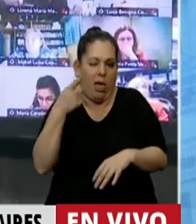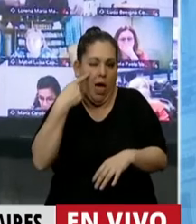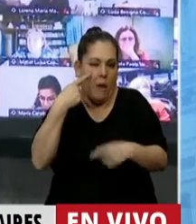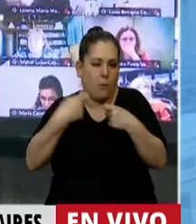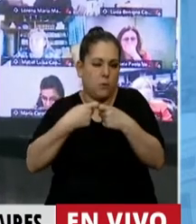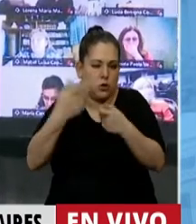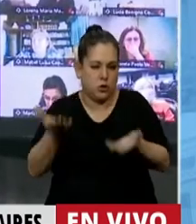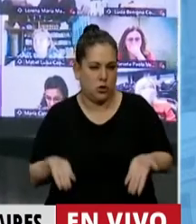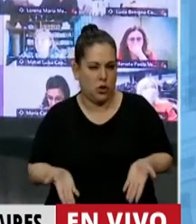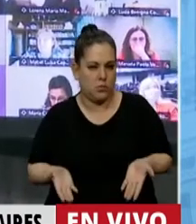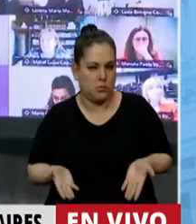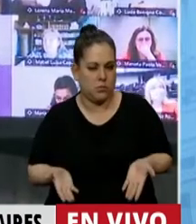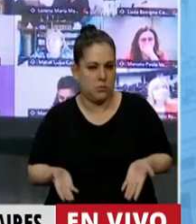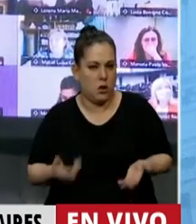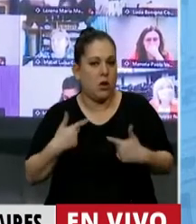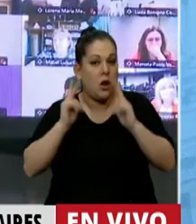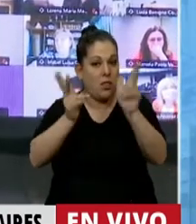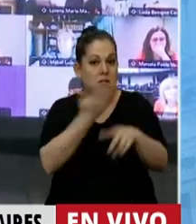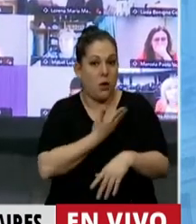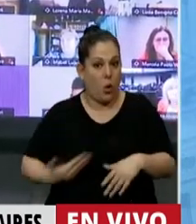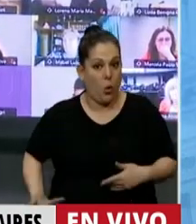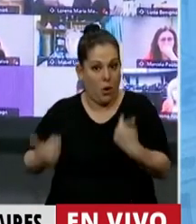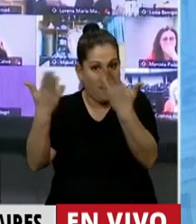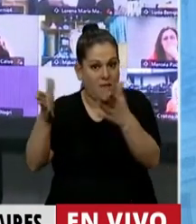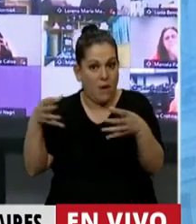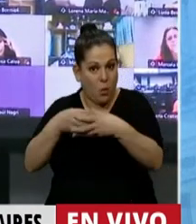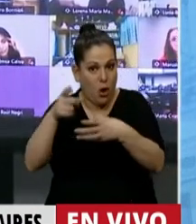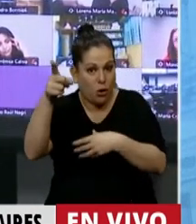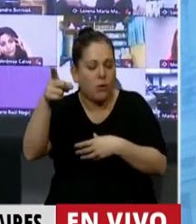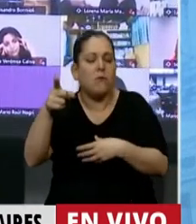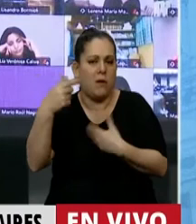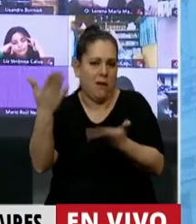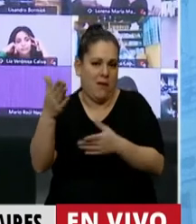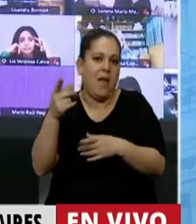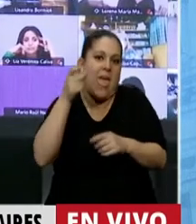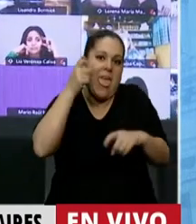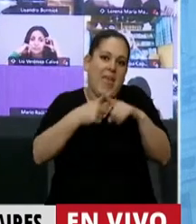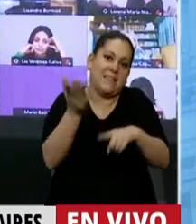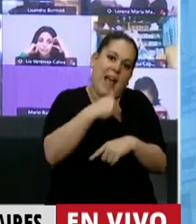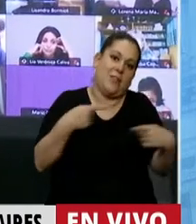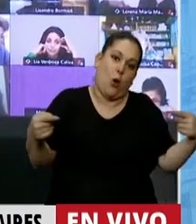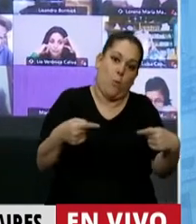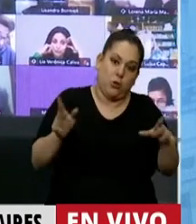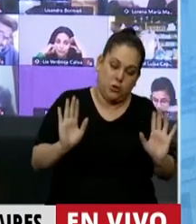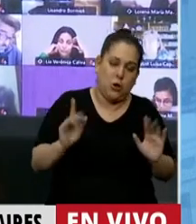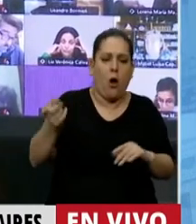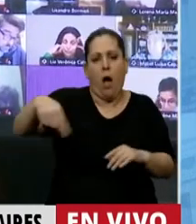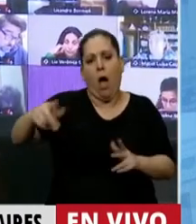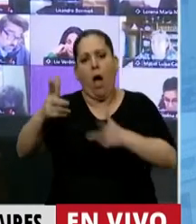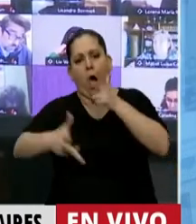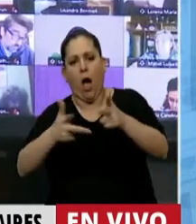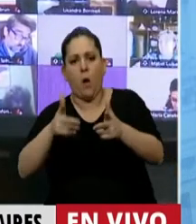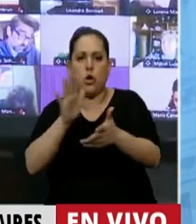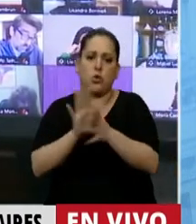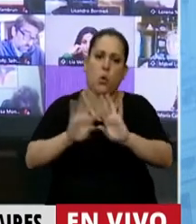yo quiero marcar que acá el oficialismo, como antes el exoficialismo, que hablan del ambiente